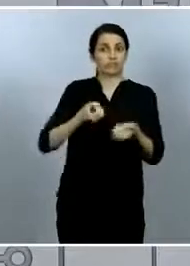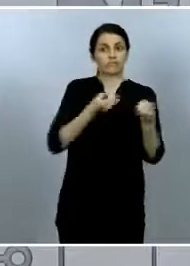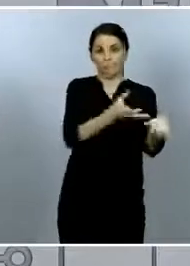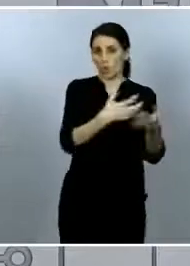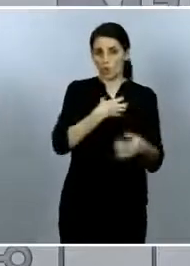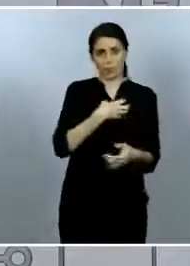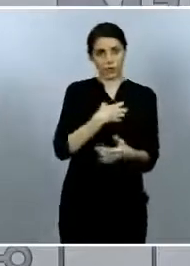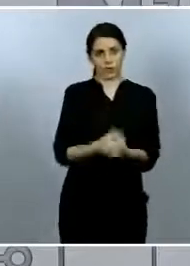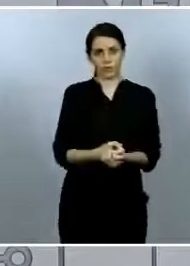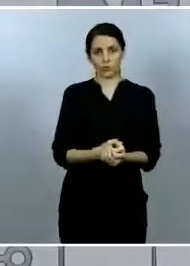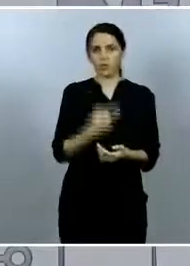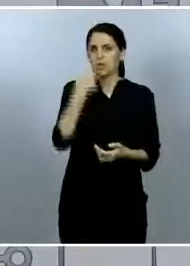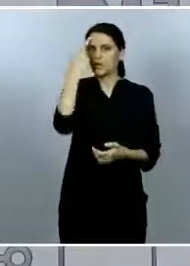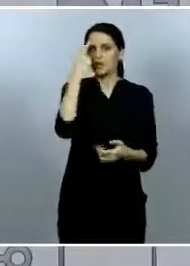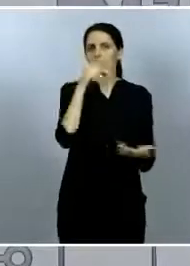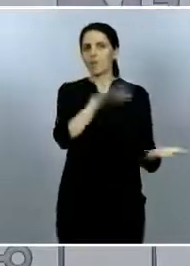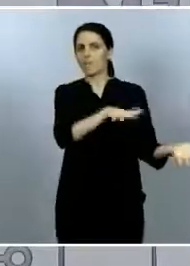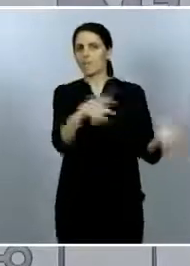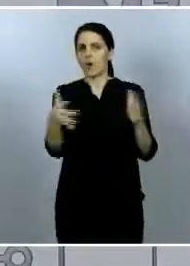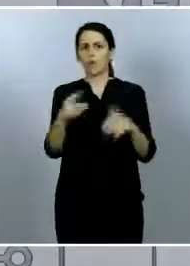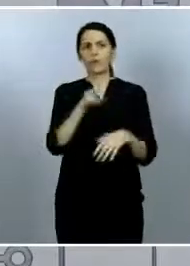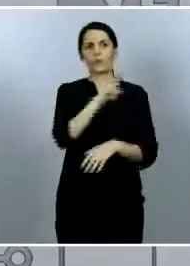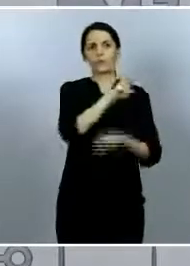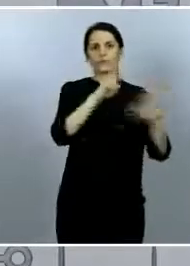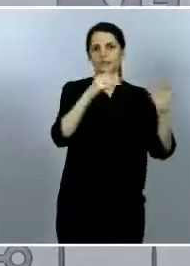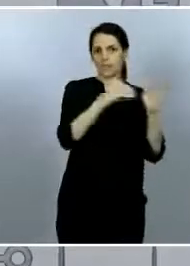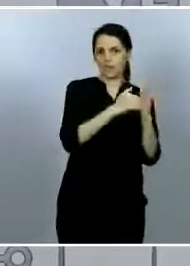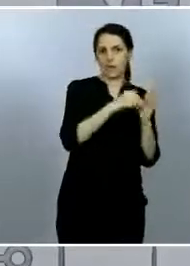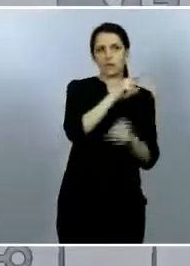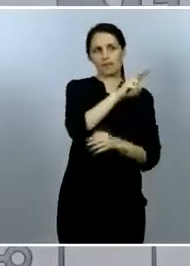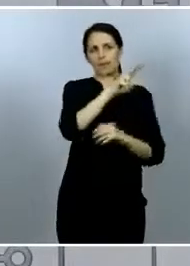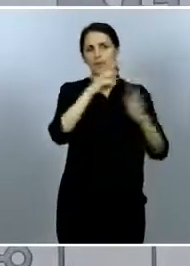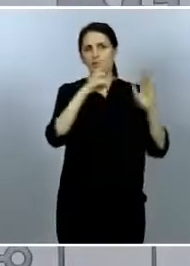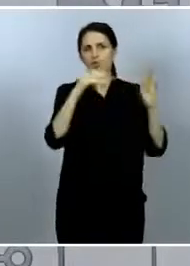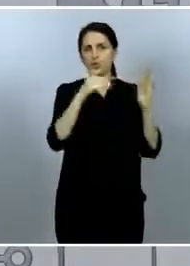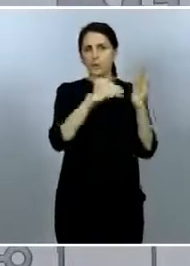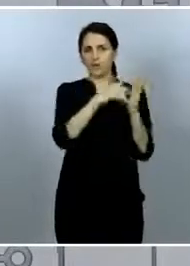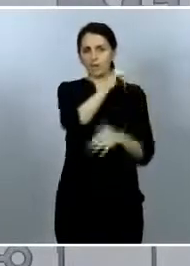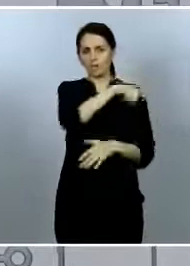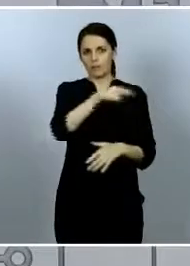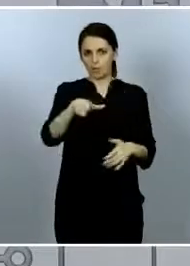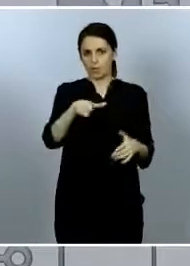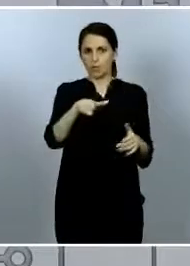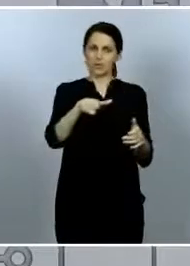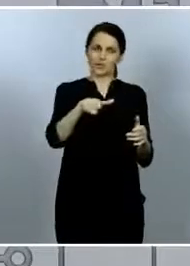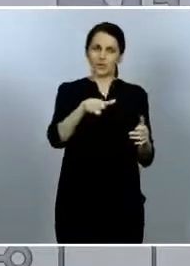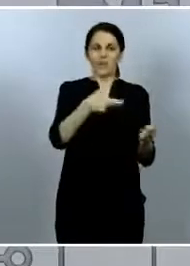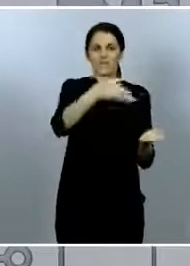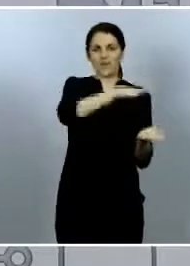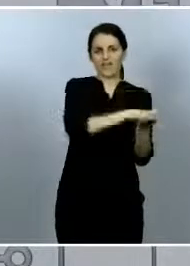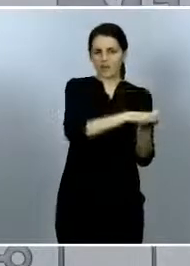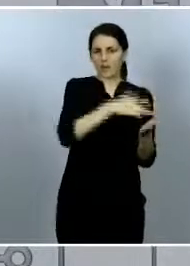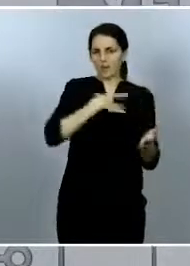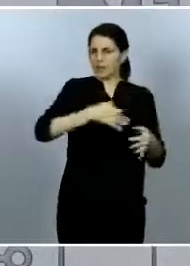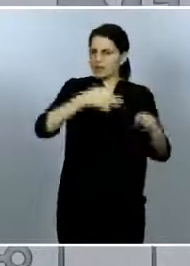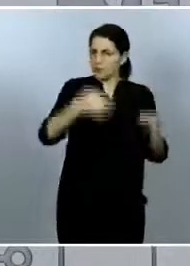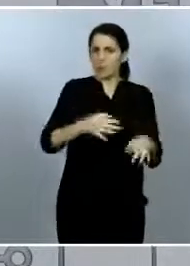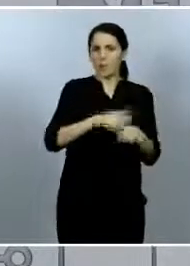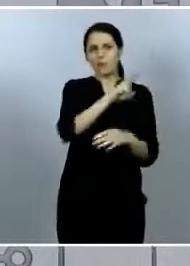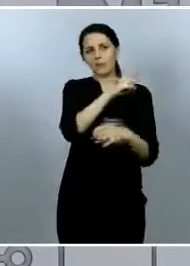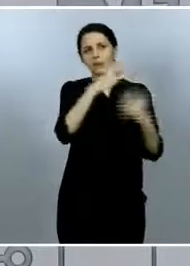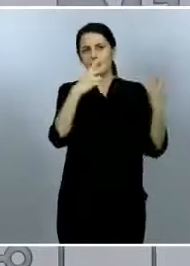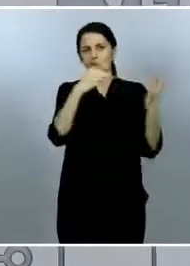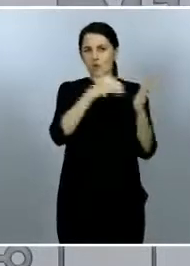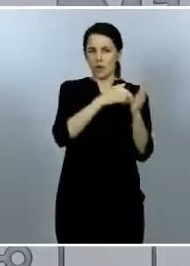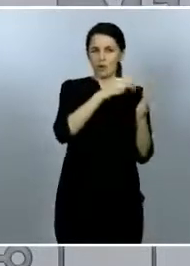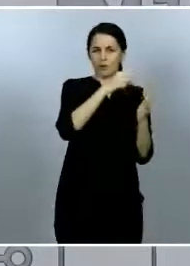.000, 28.000 fallecidos cuando se corrijan las series es muy posible que esté entre los 28.000 y los 29.000. Eso es una parte